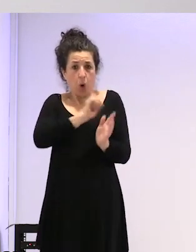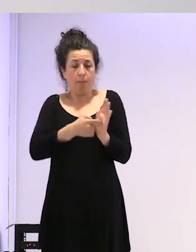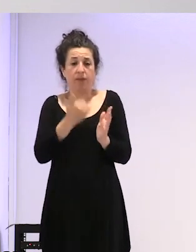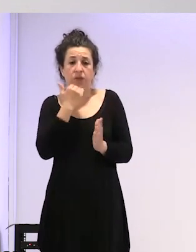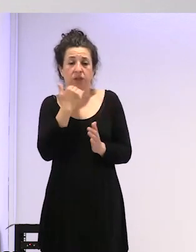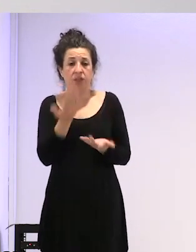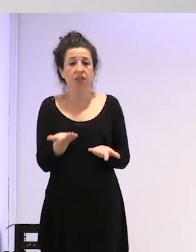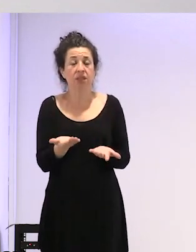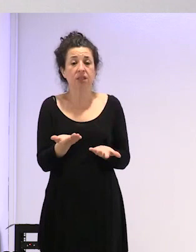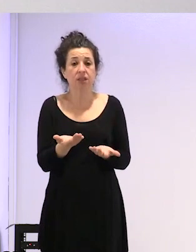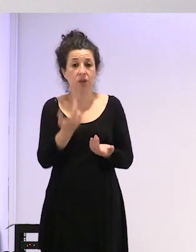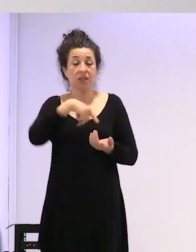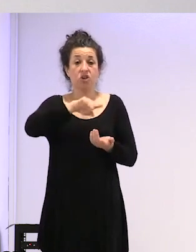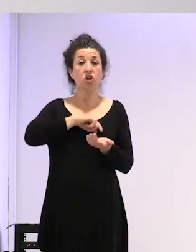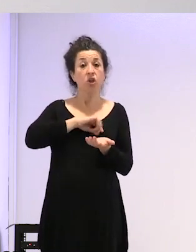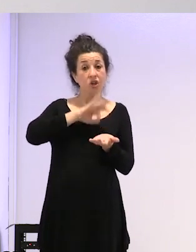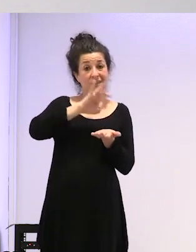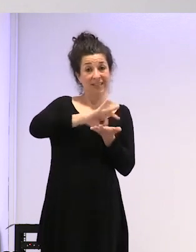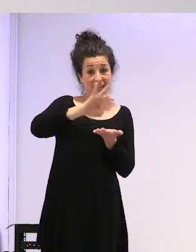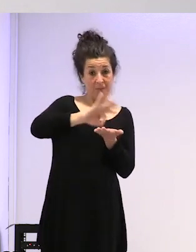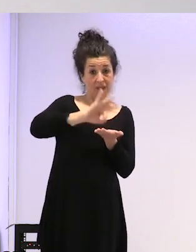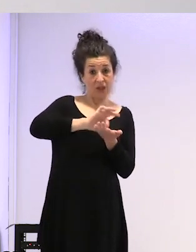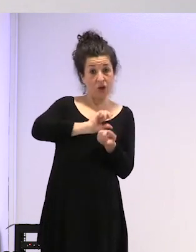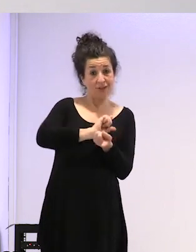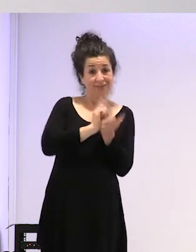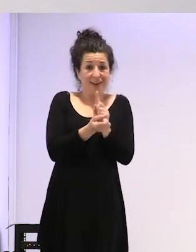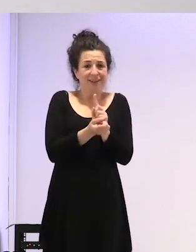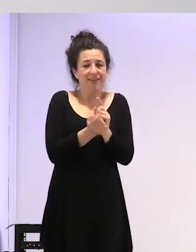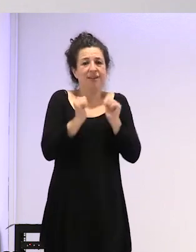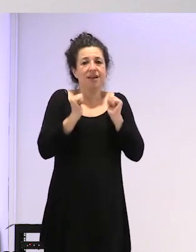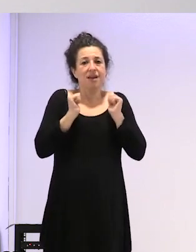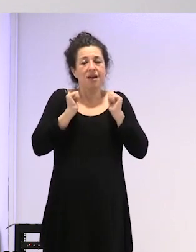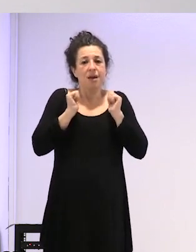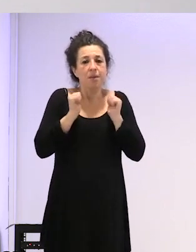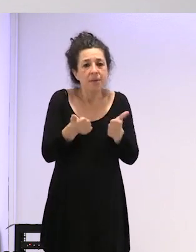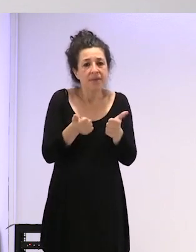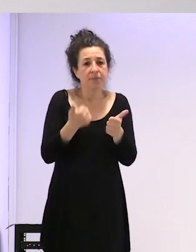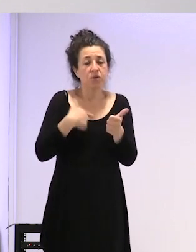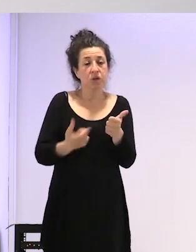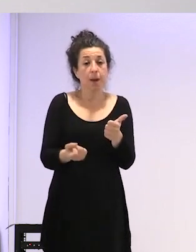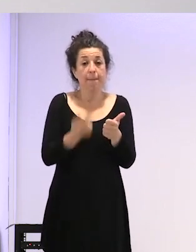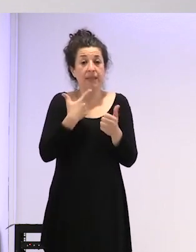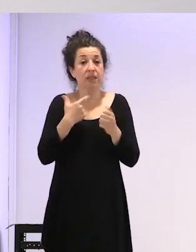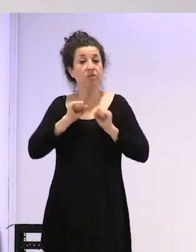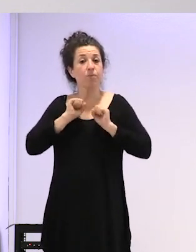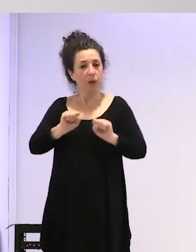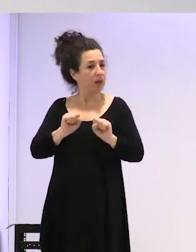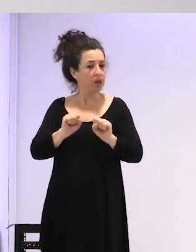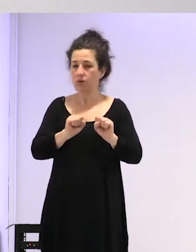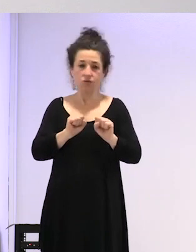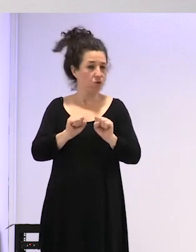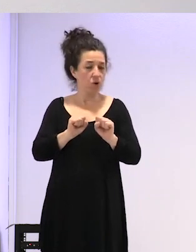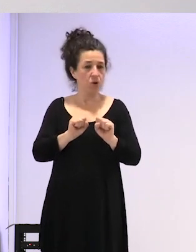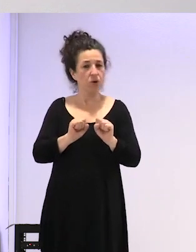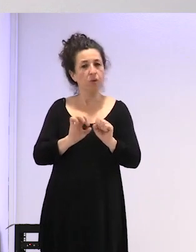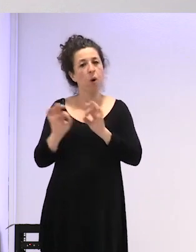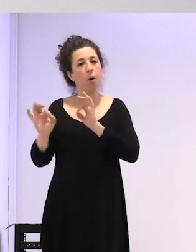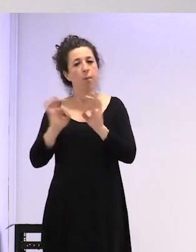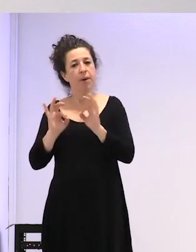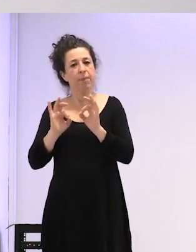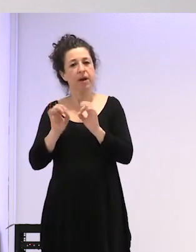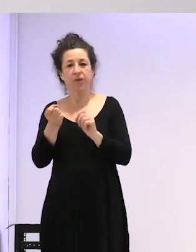bueno pues en transito estamos empezando a ya no utilizar bloqueadores y utilizar otros preparados hormonales